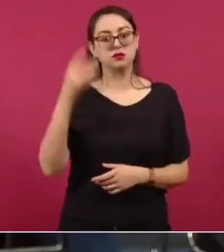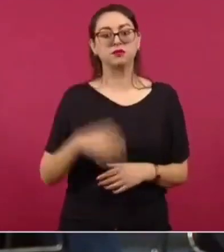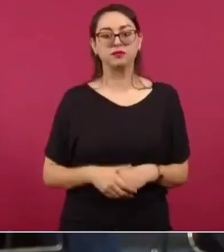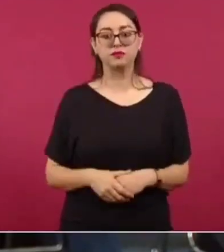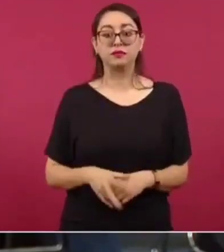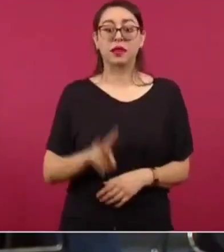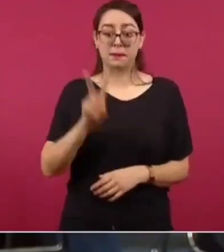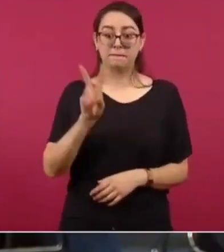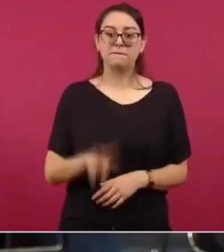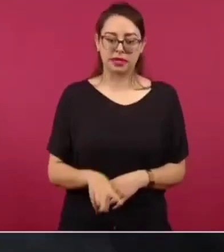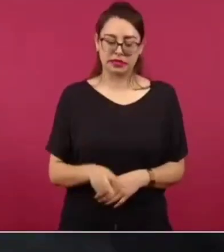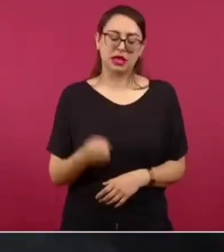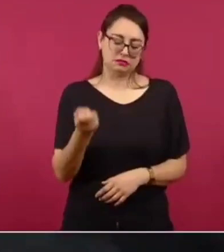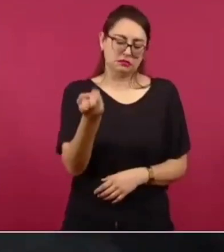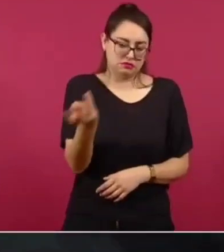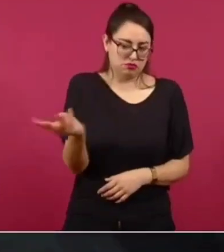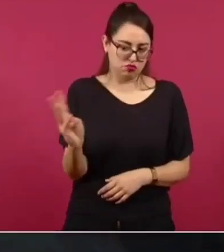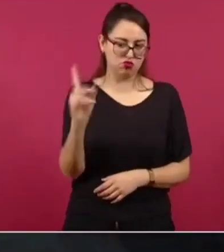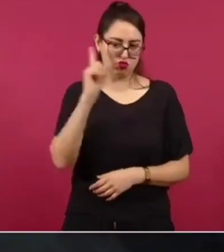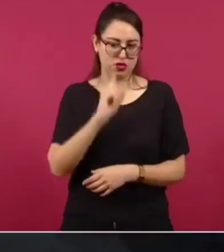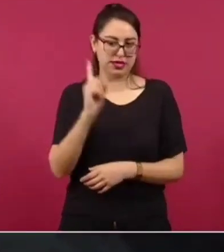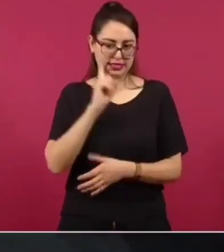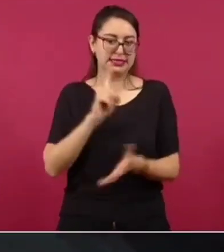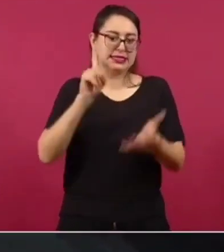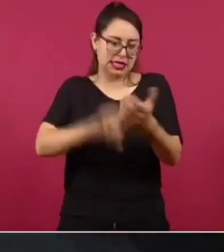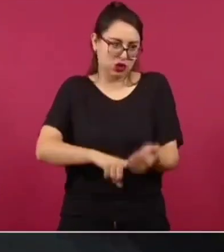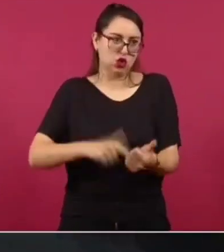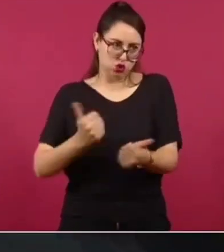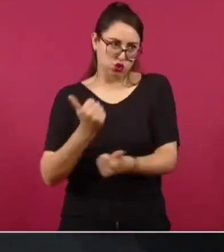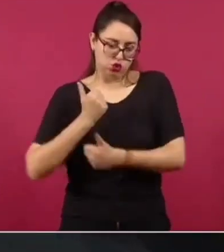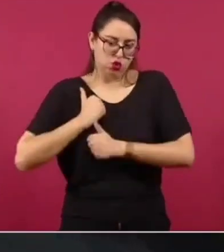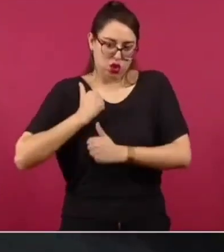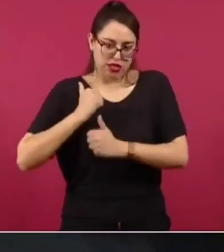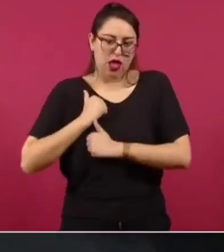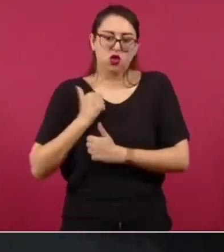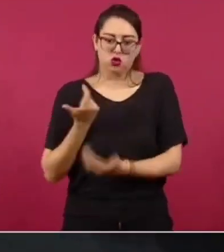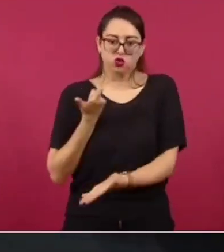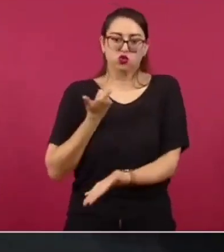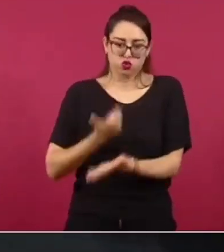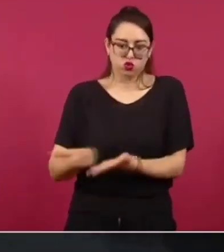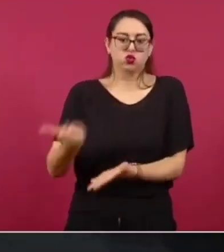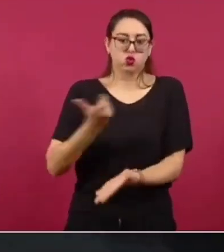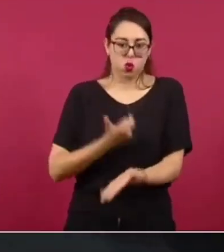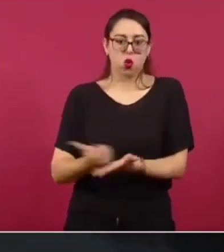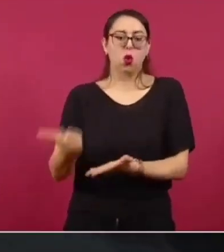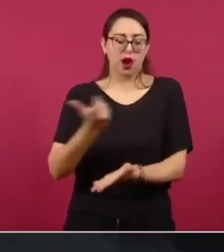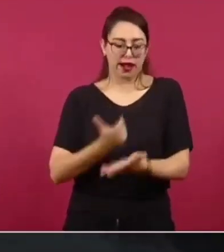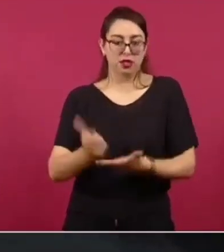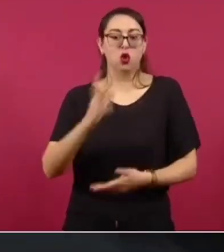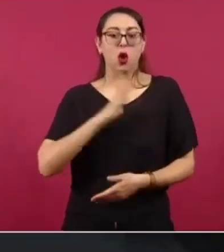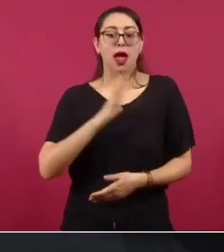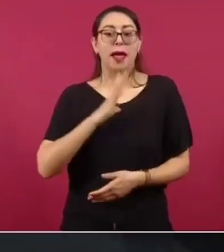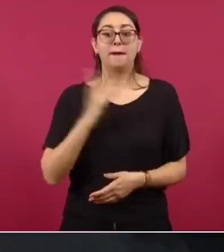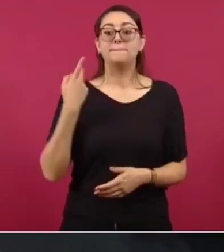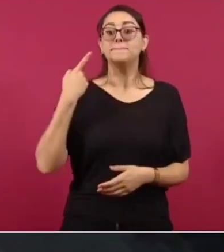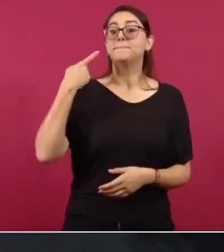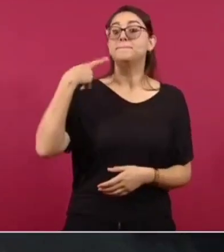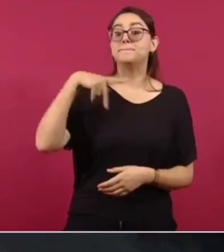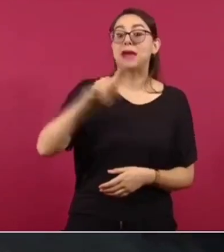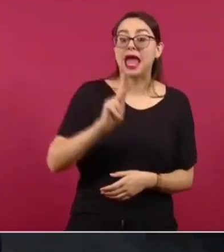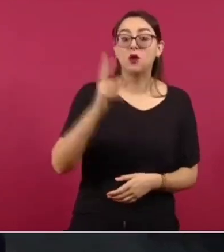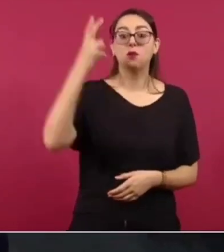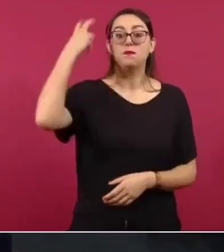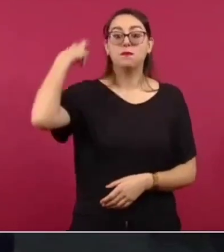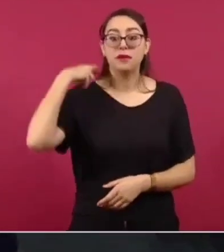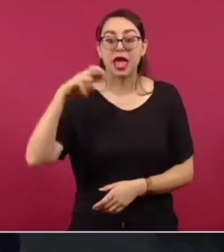ellas dicen que tienen un salario como integrantes de esta institución, sin embargo, propiamente para este tipo de viajes no han tenido el